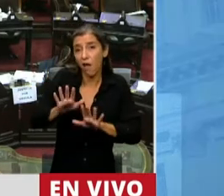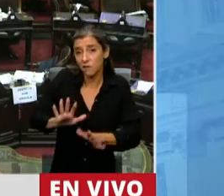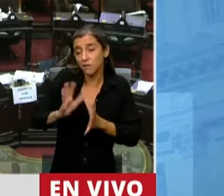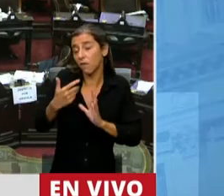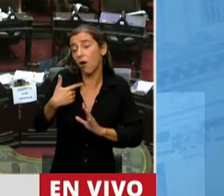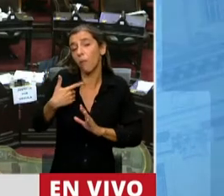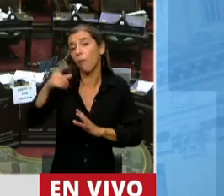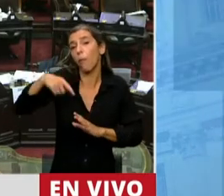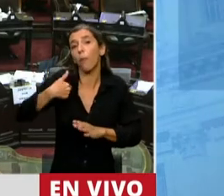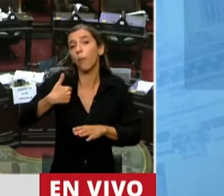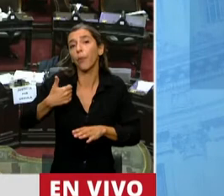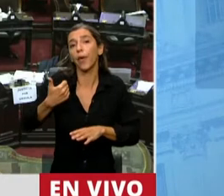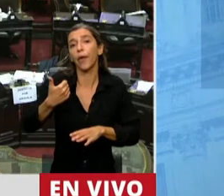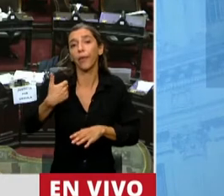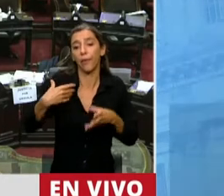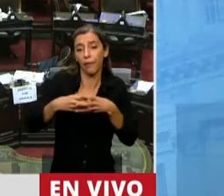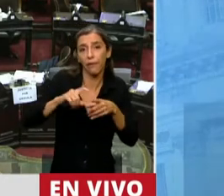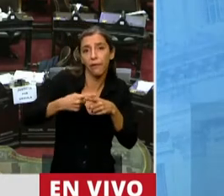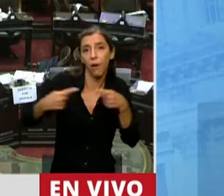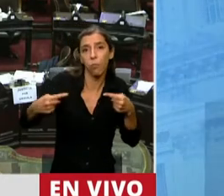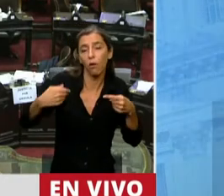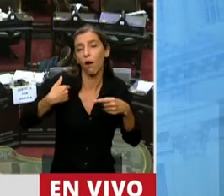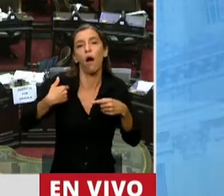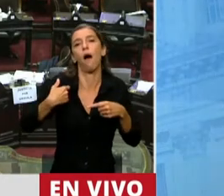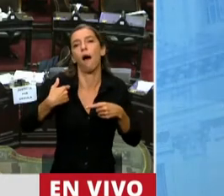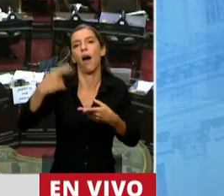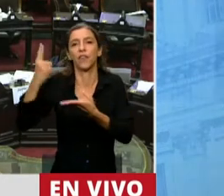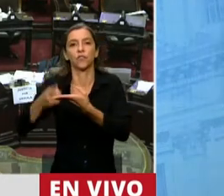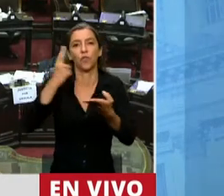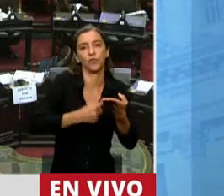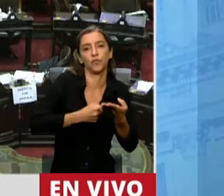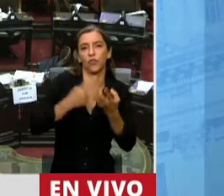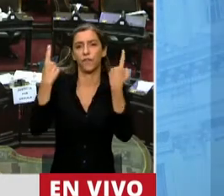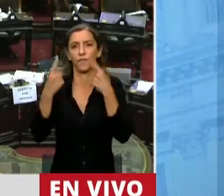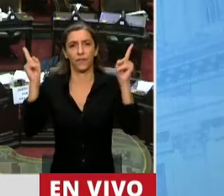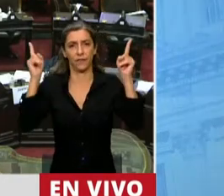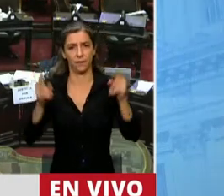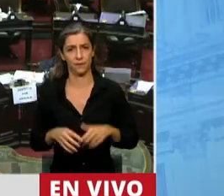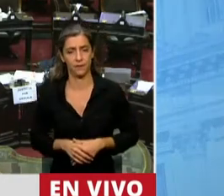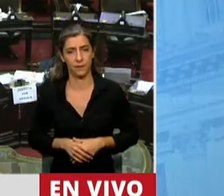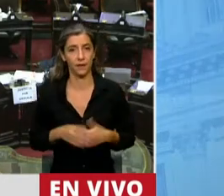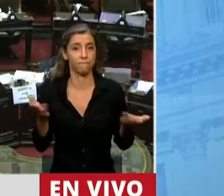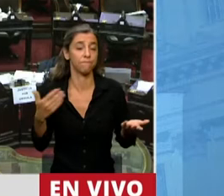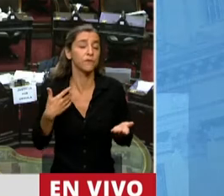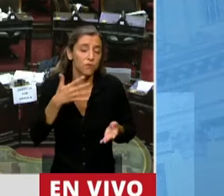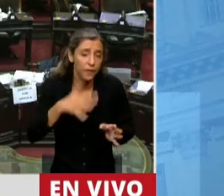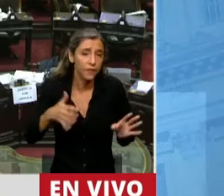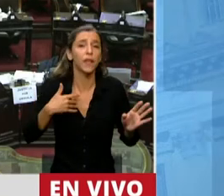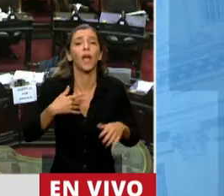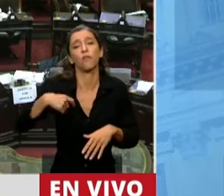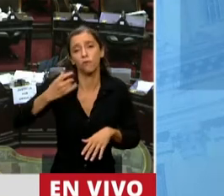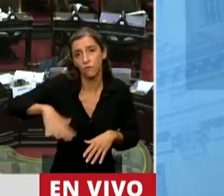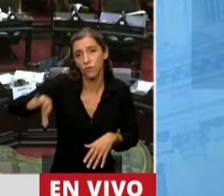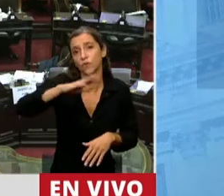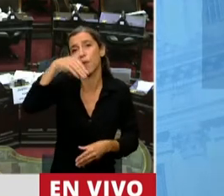siempre estuvo signado por el desequilibrio de aquellos que toman las decisiones, lo hacen con el talero que dan los votos, la mayoría, y el haber